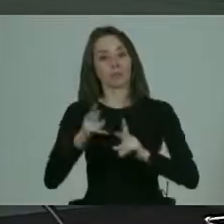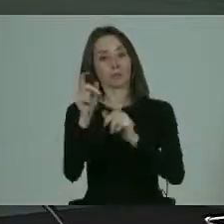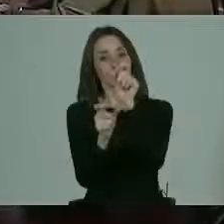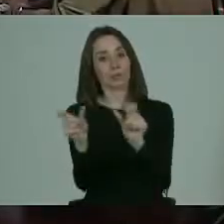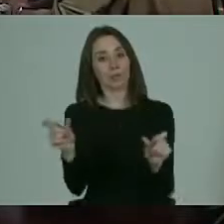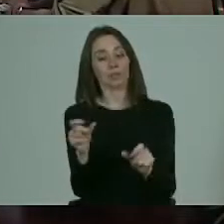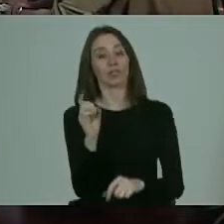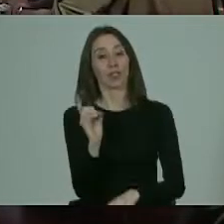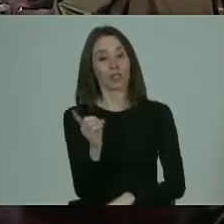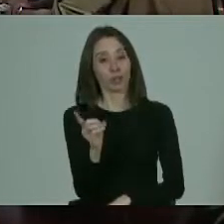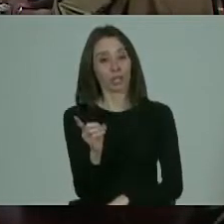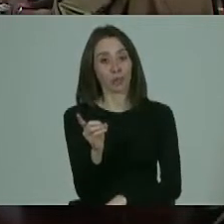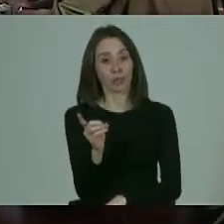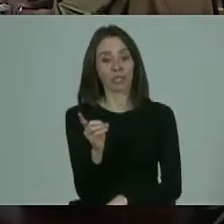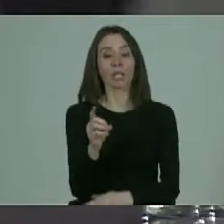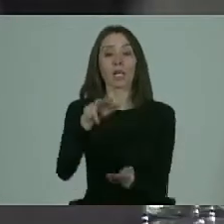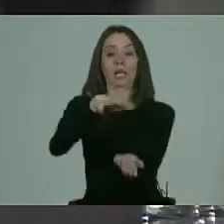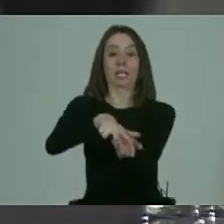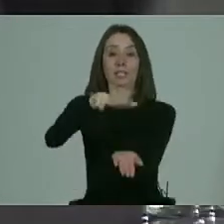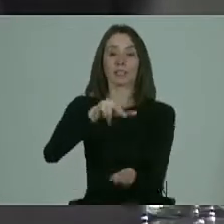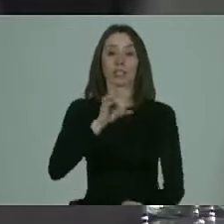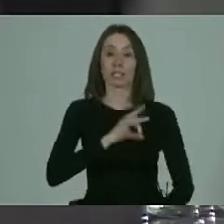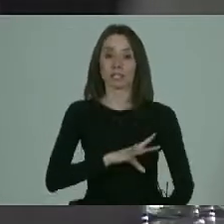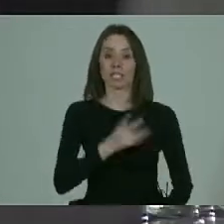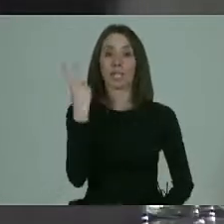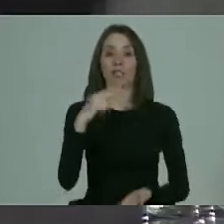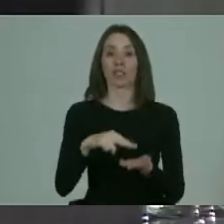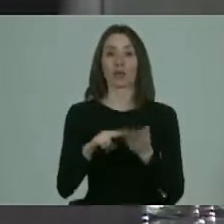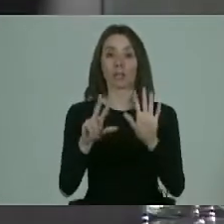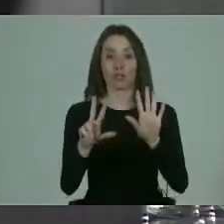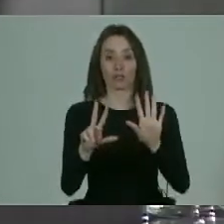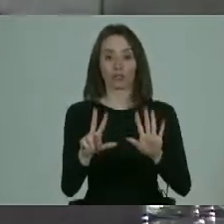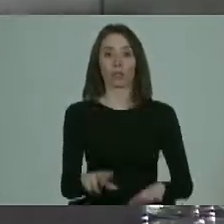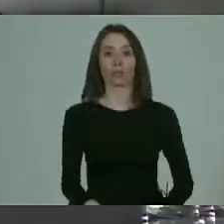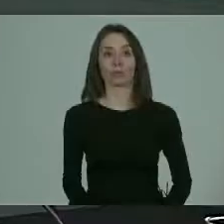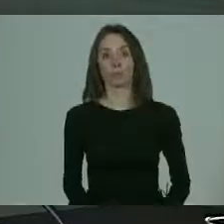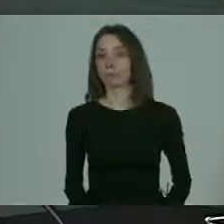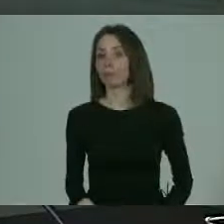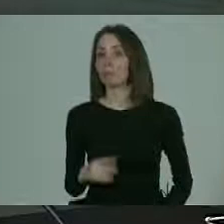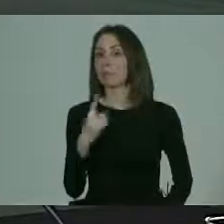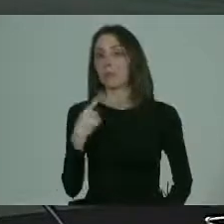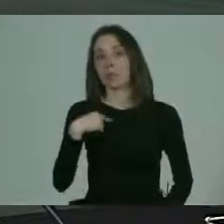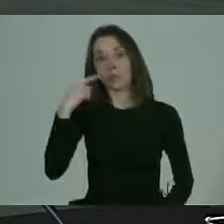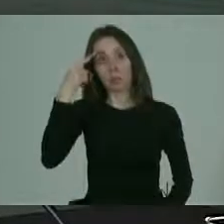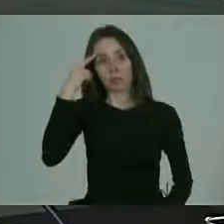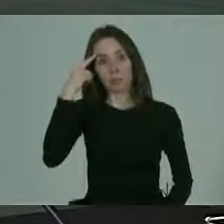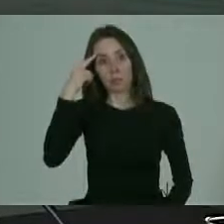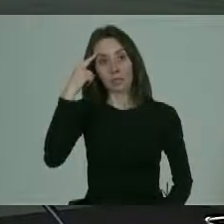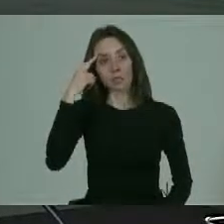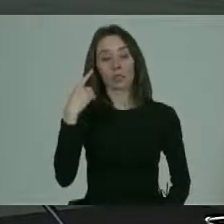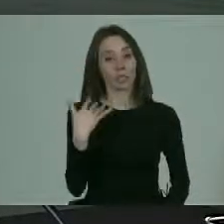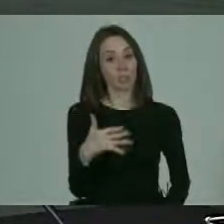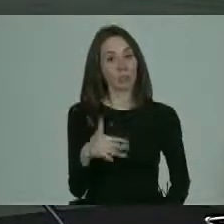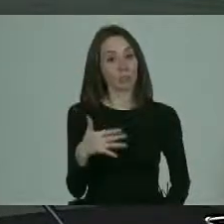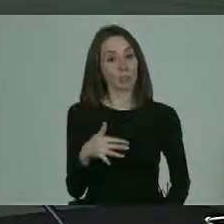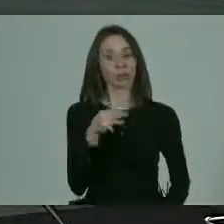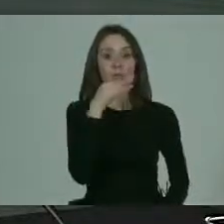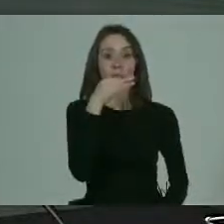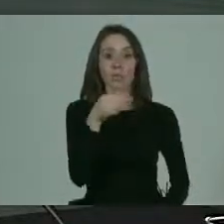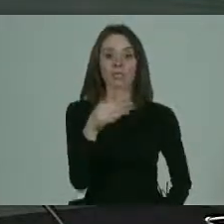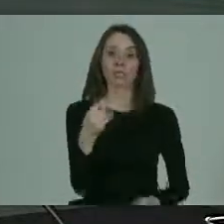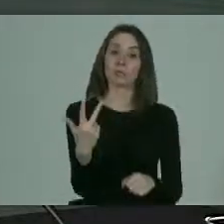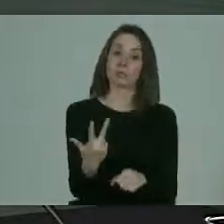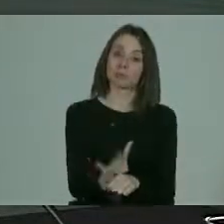las Personas con Discapacidad, ratificada en Chile en el año 2008? Bueno, me parece que es importante decir que,